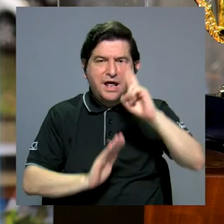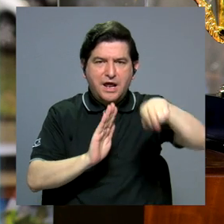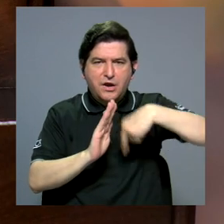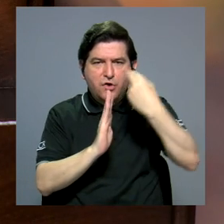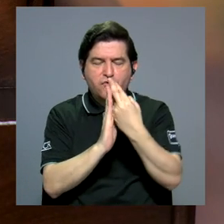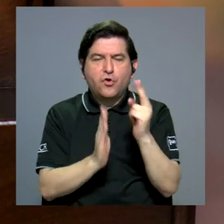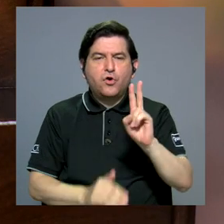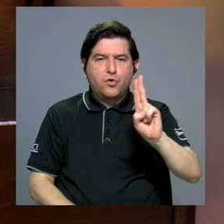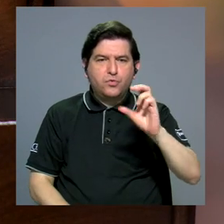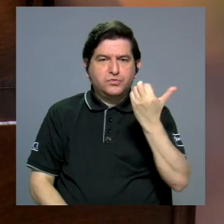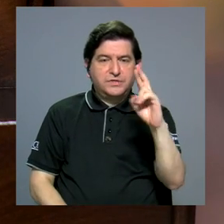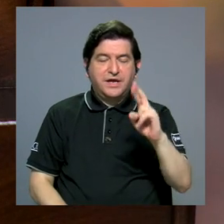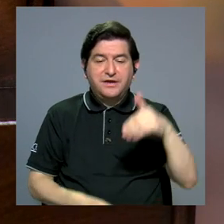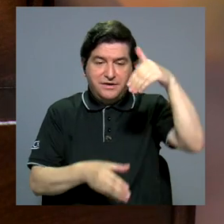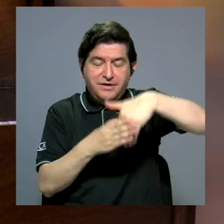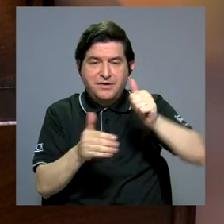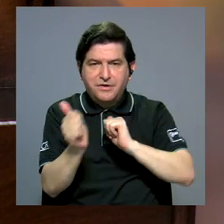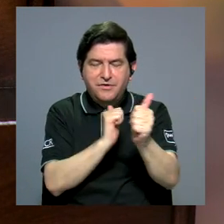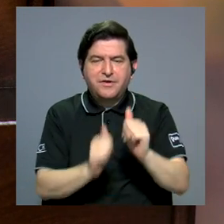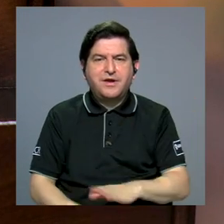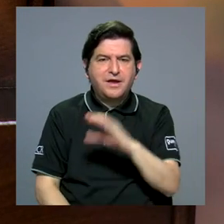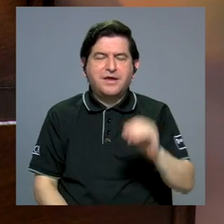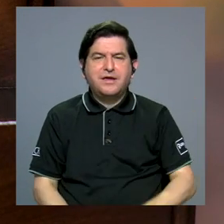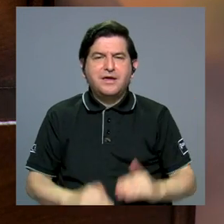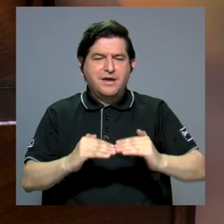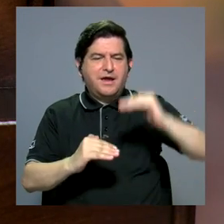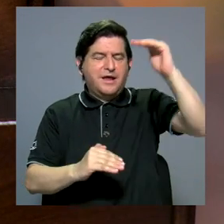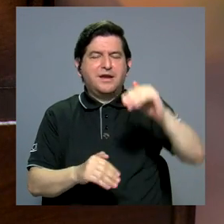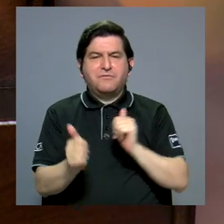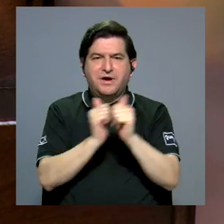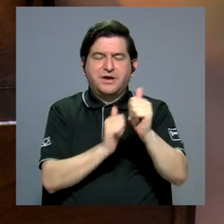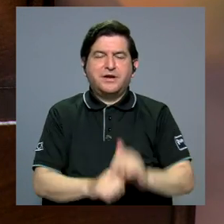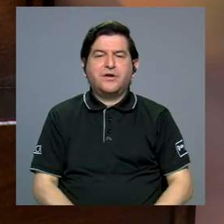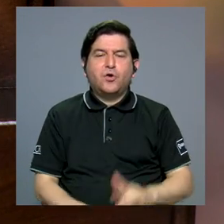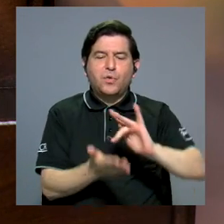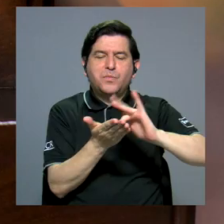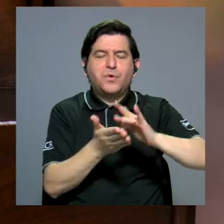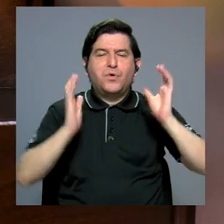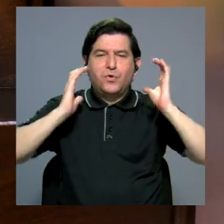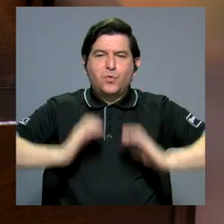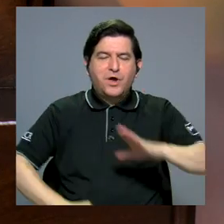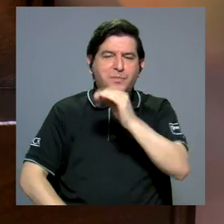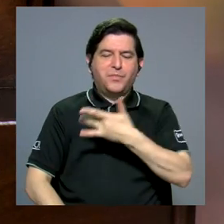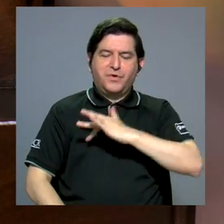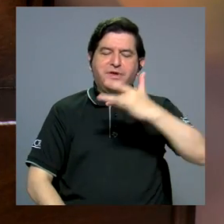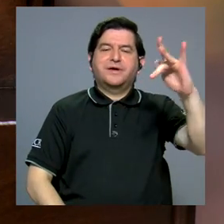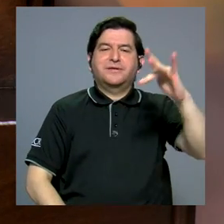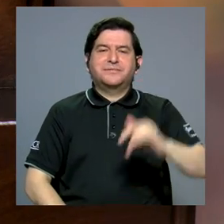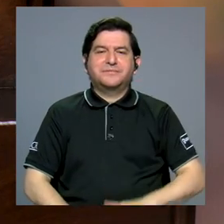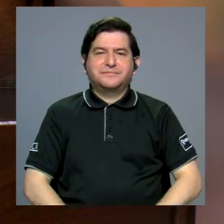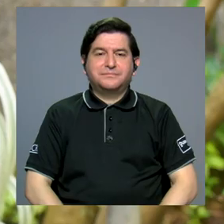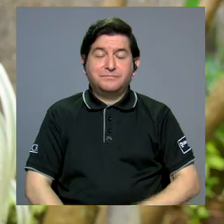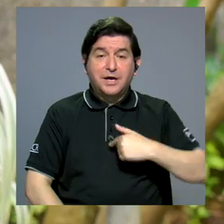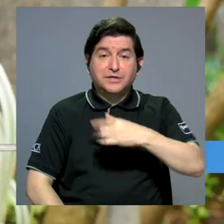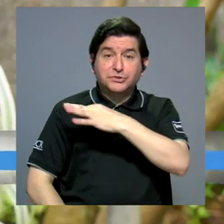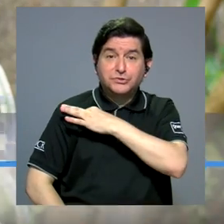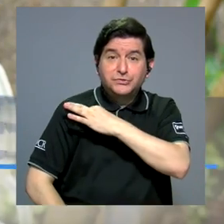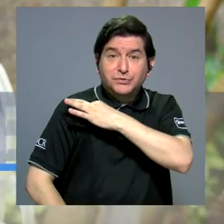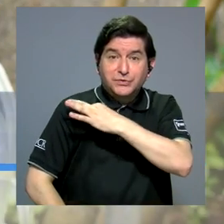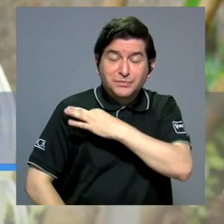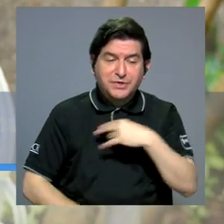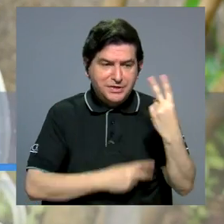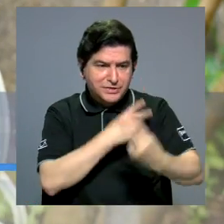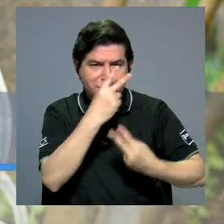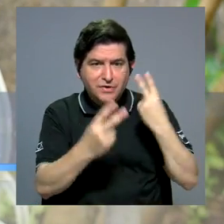la UCR en el deporte y enaltecer el deporte como una medicina para el cuerpo y el alma. Yo los invito